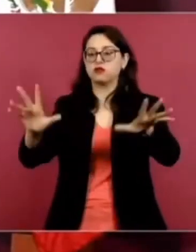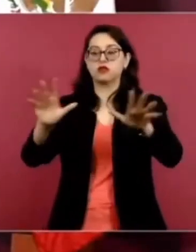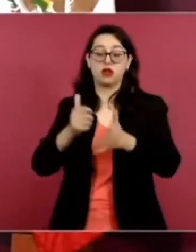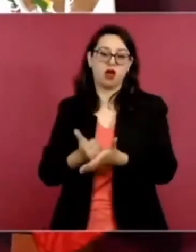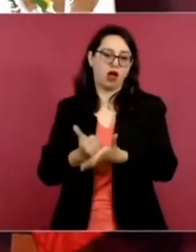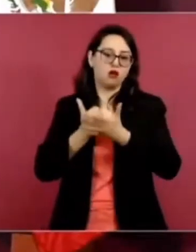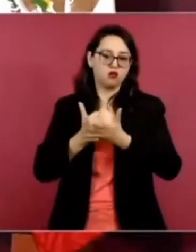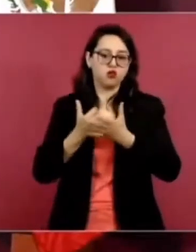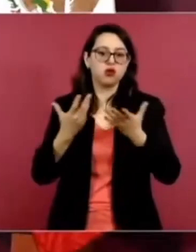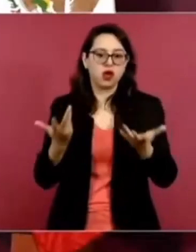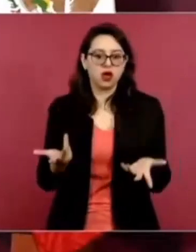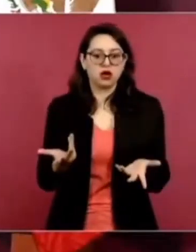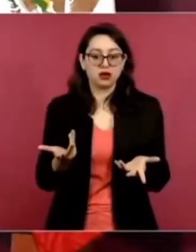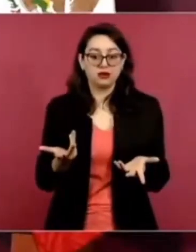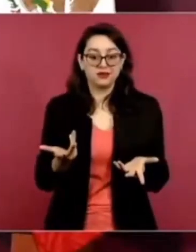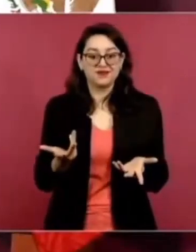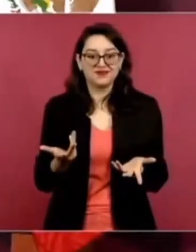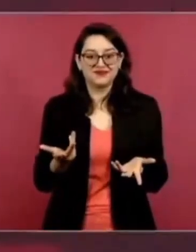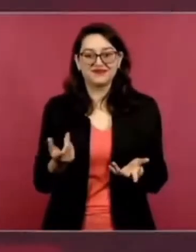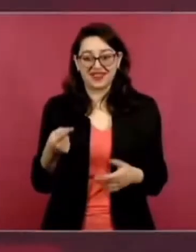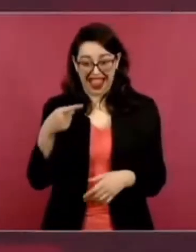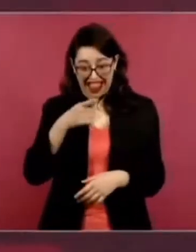en el telereportaje.